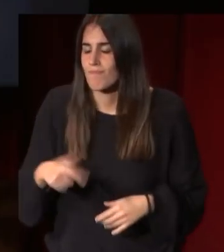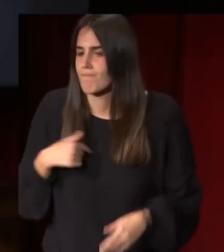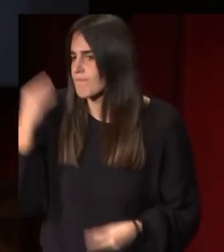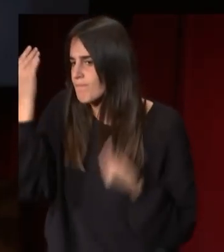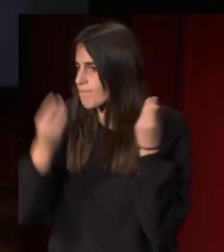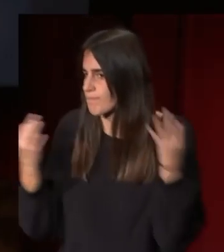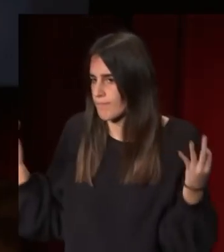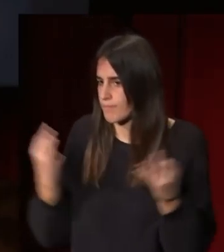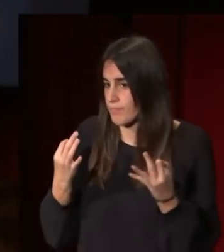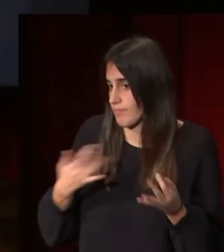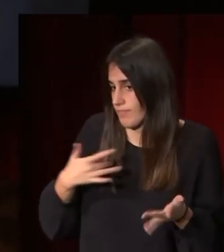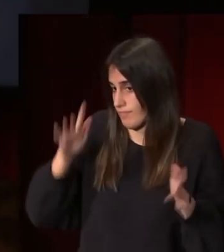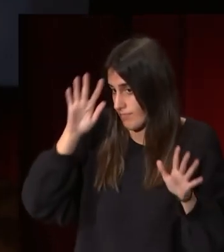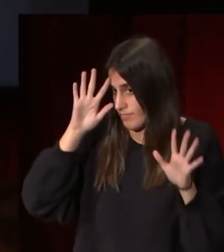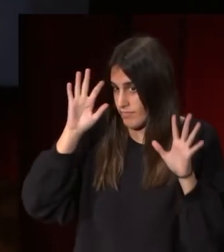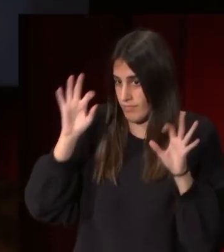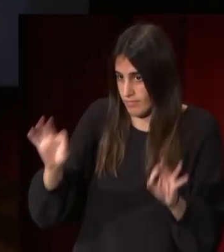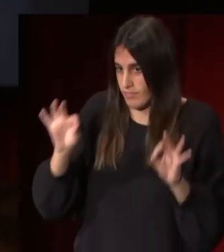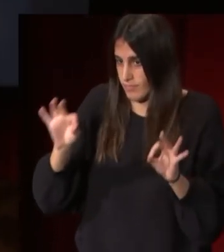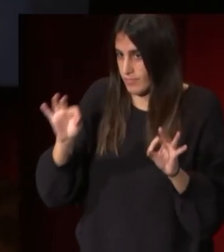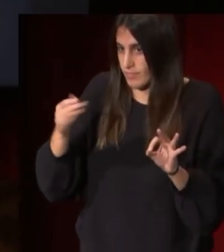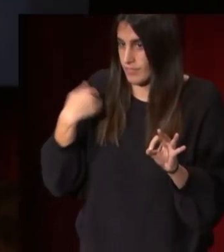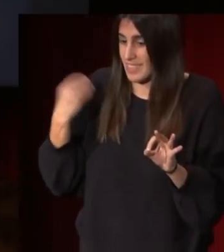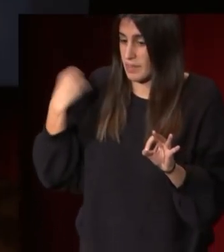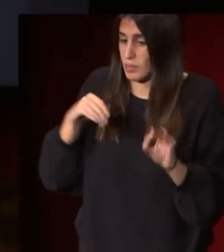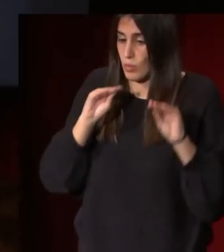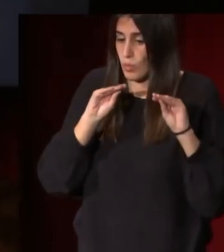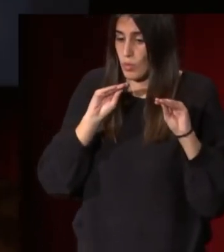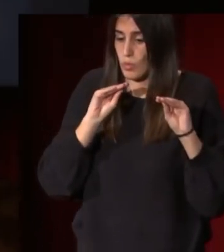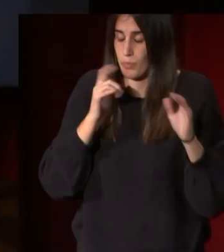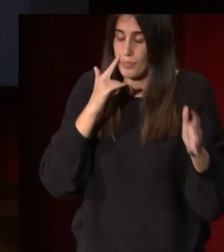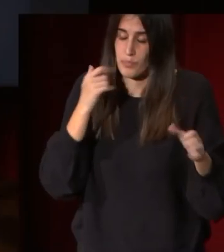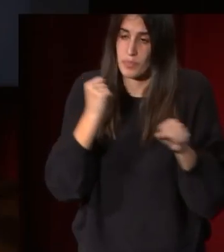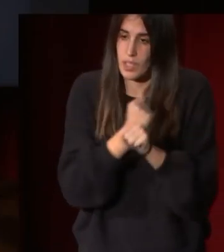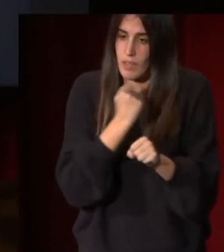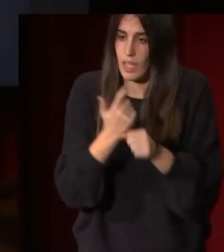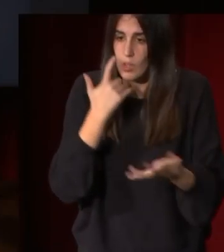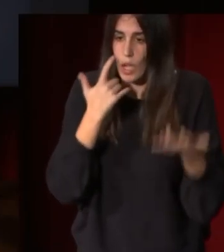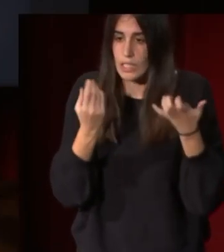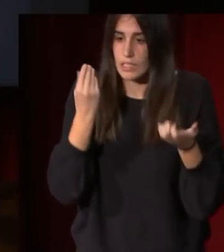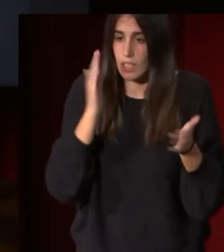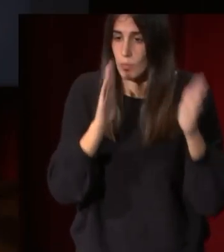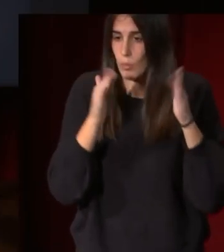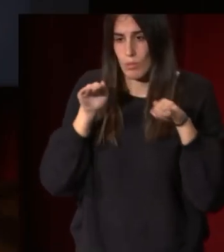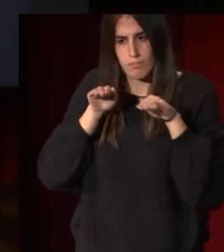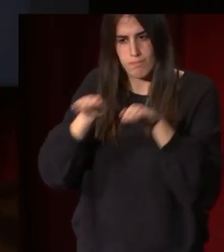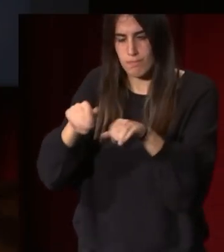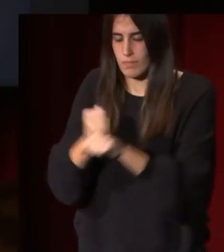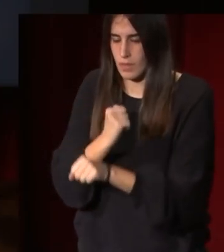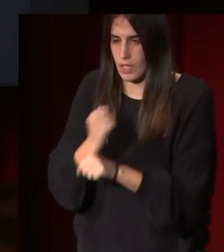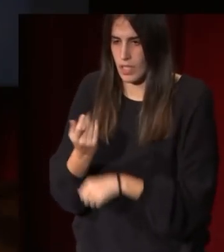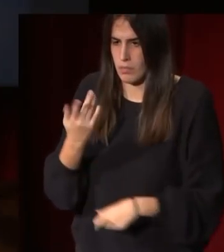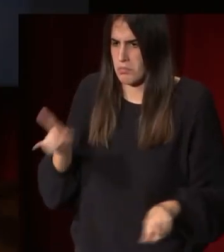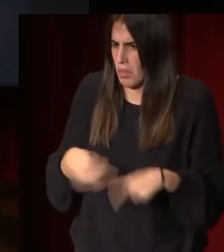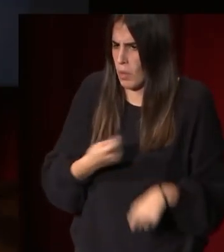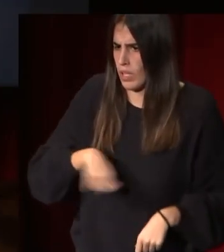pues evidentemente trabajar en paralelo con lo que están haciendo los artistas del momento tanto los artistas nacionales como